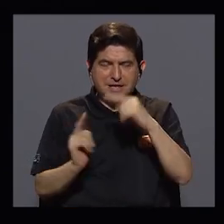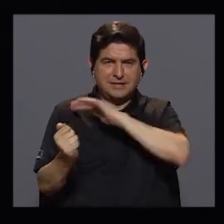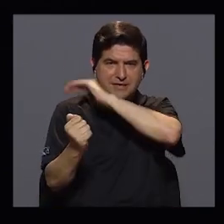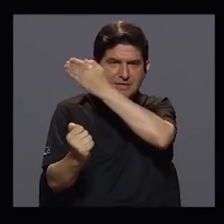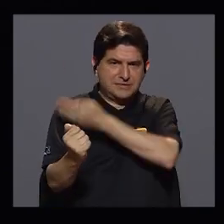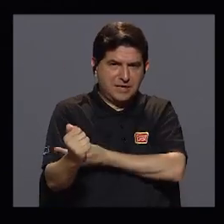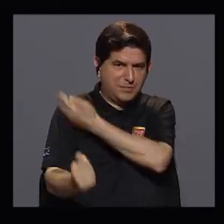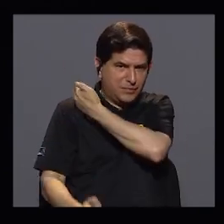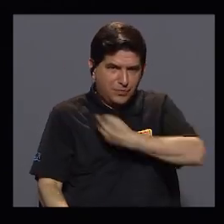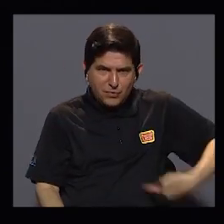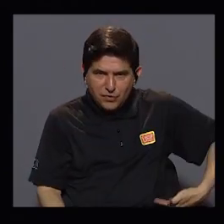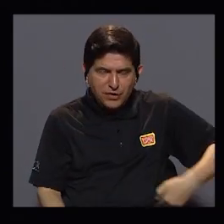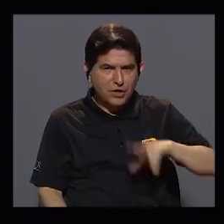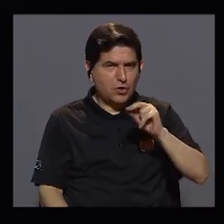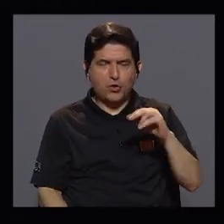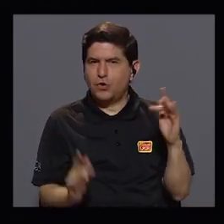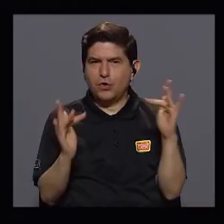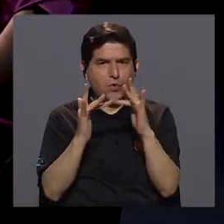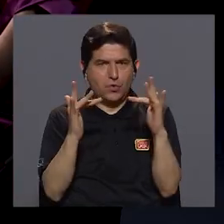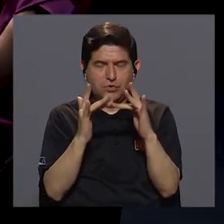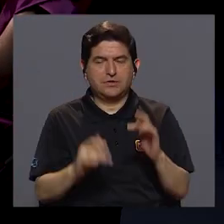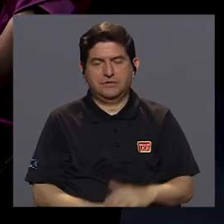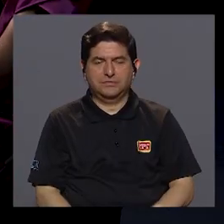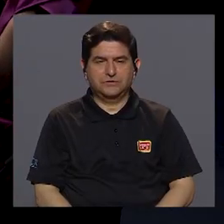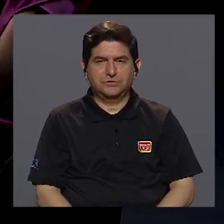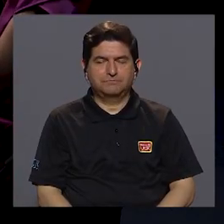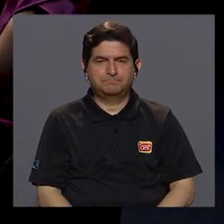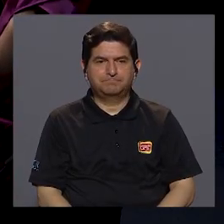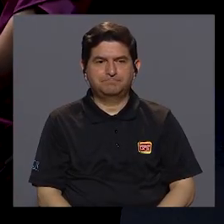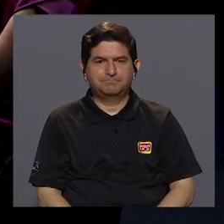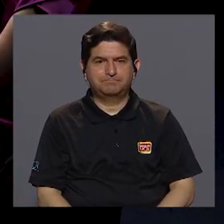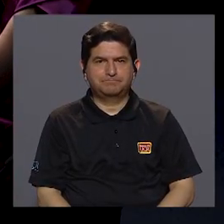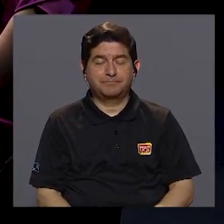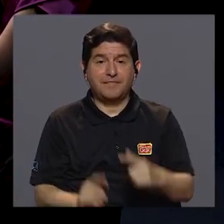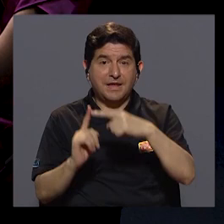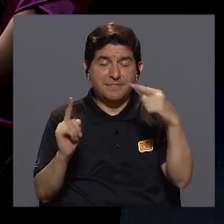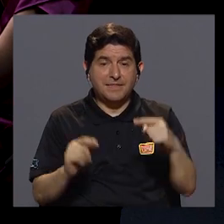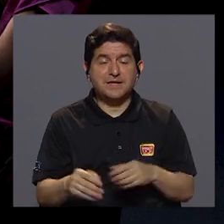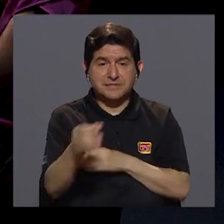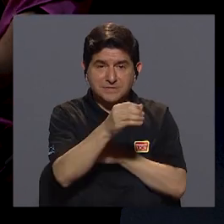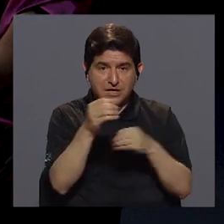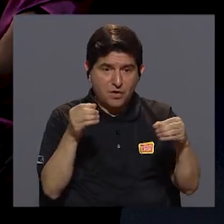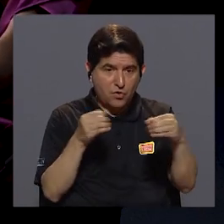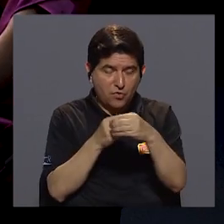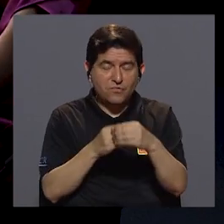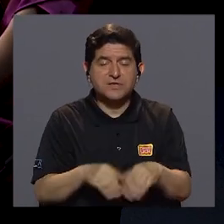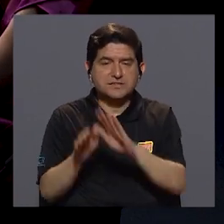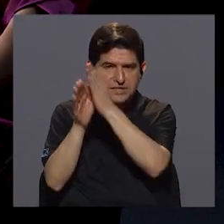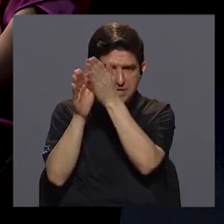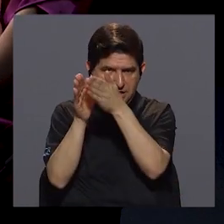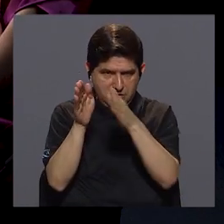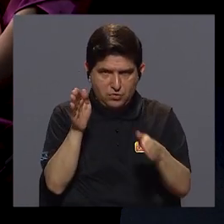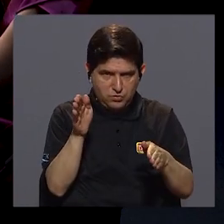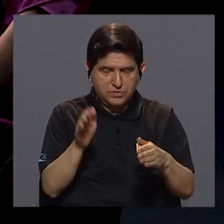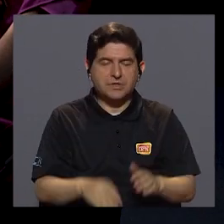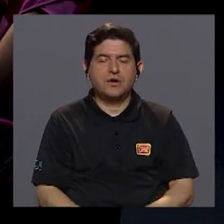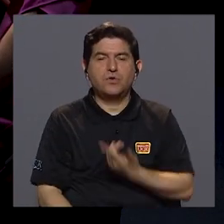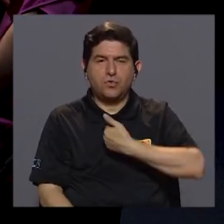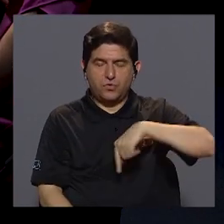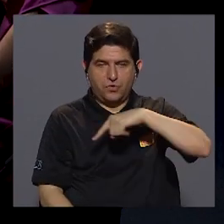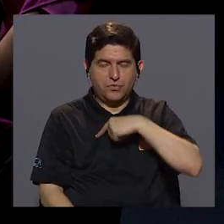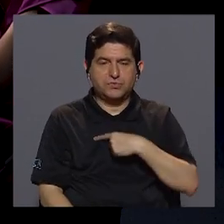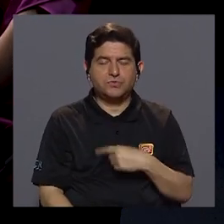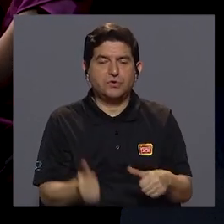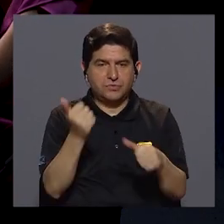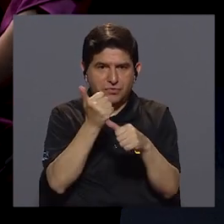Ejecutivo no se ha acercado entonces. Sí, digamos, de parte del despacho Contralor, digamos, nosotros